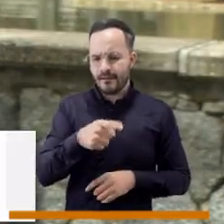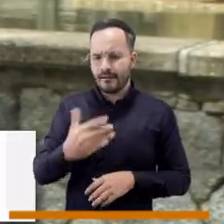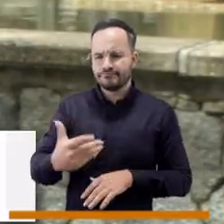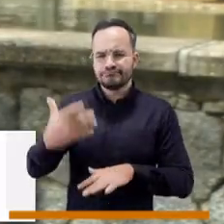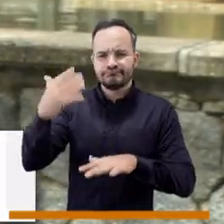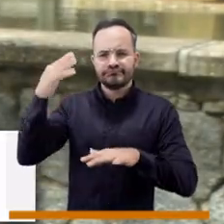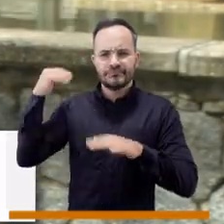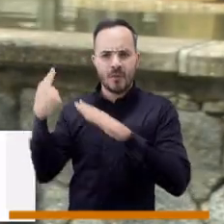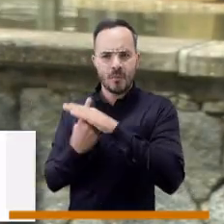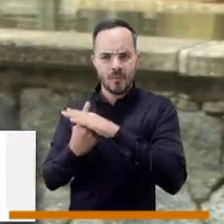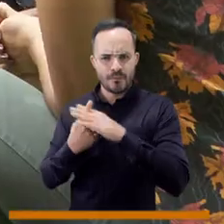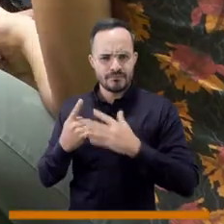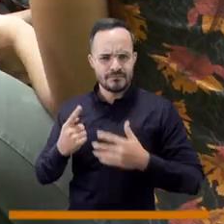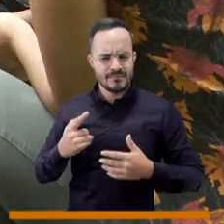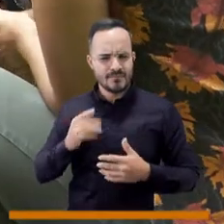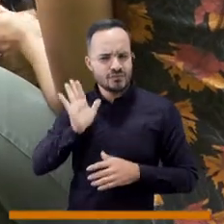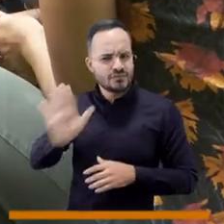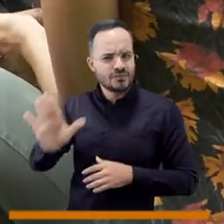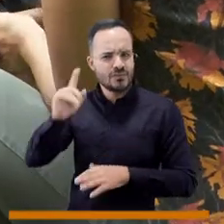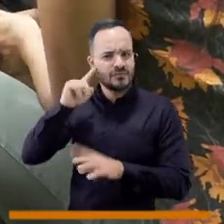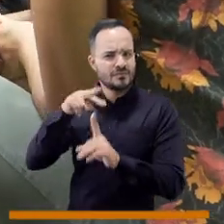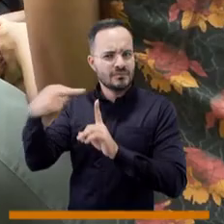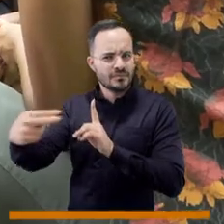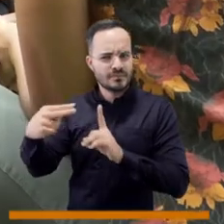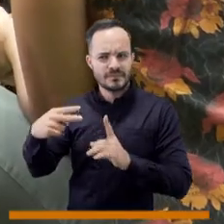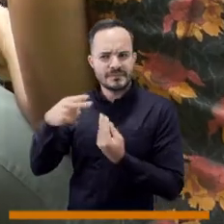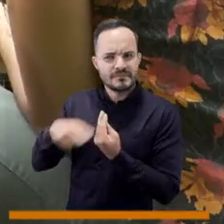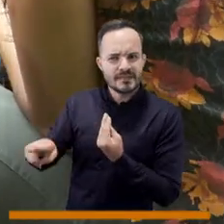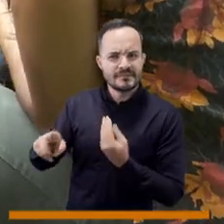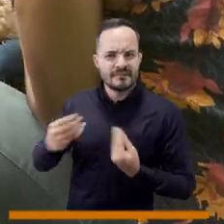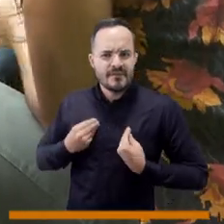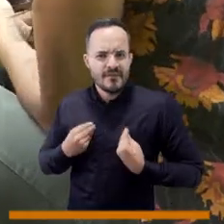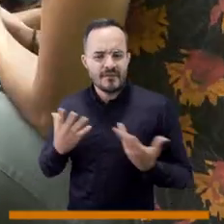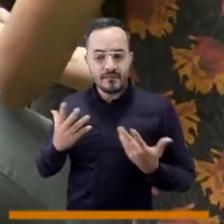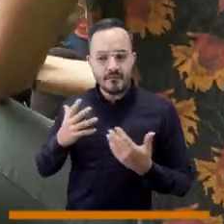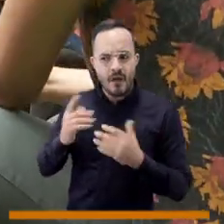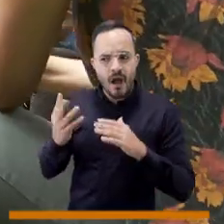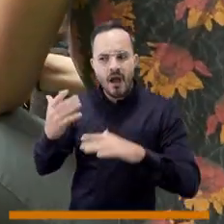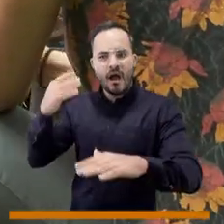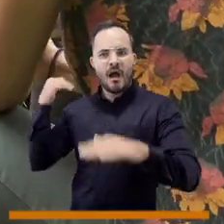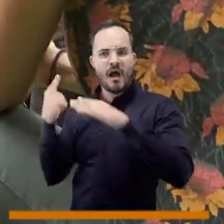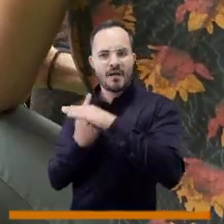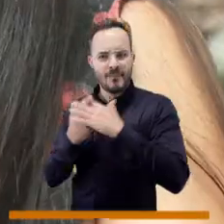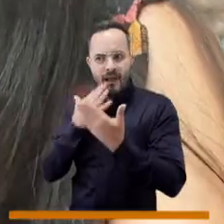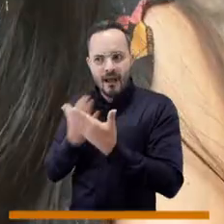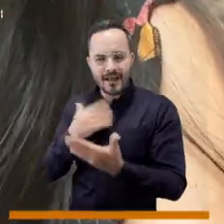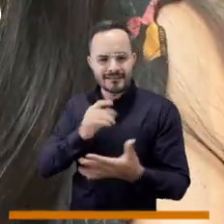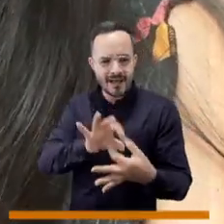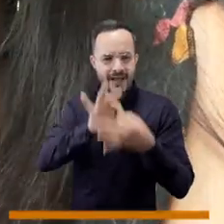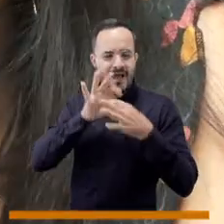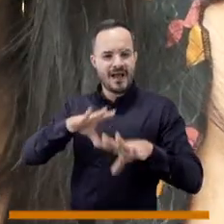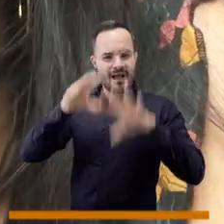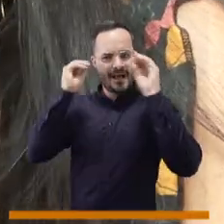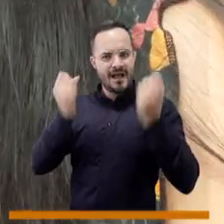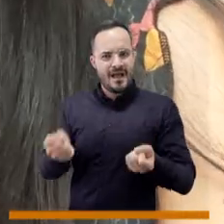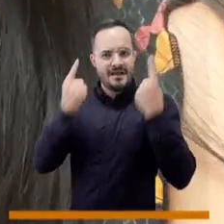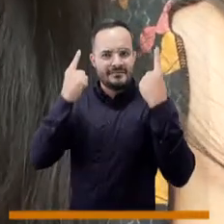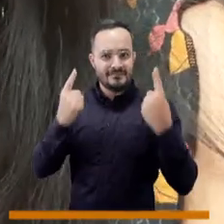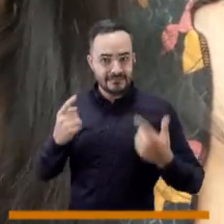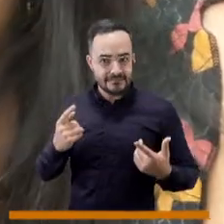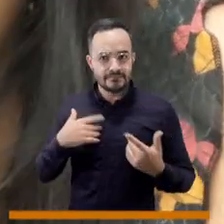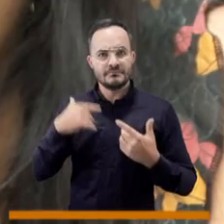esos orígenes de la germinación o de la vida, cada especie por medio de sus idiomas o lenguajes